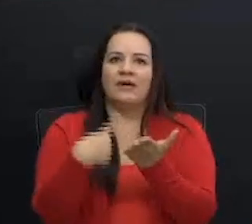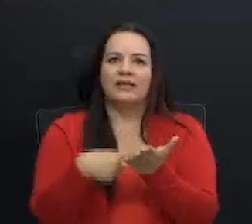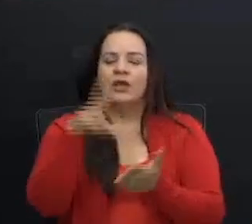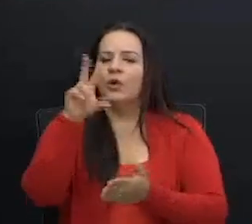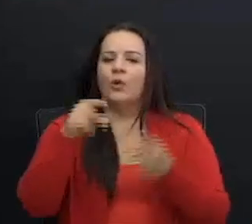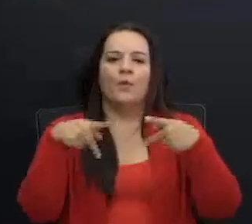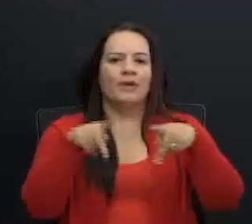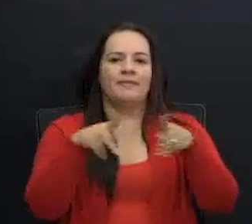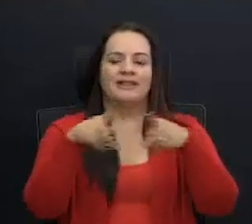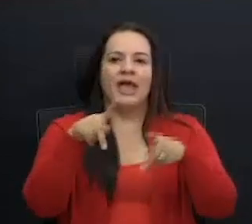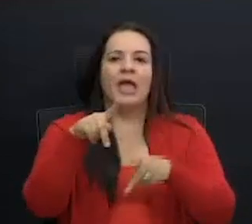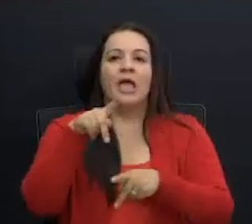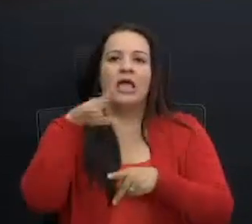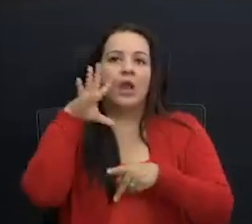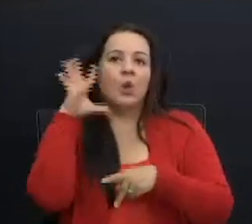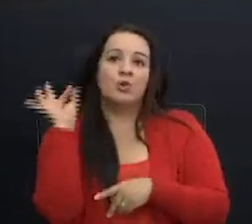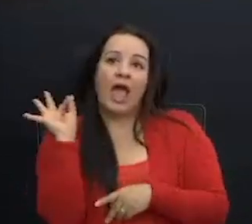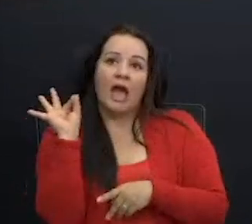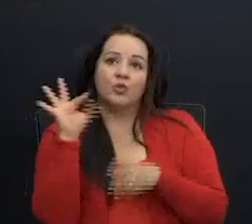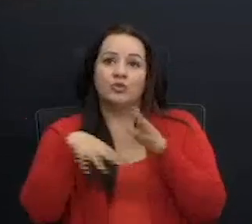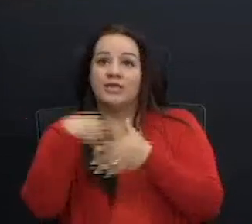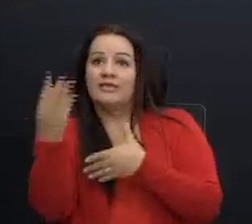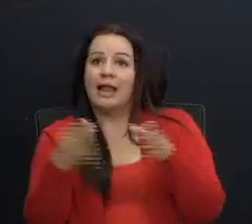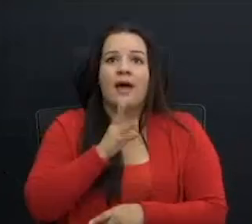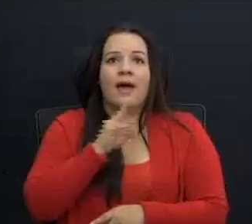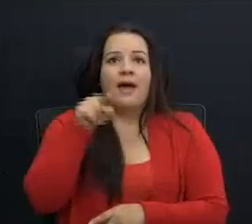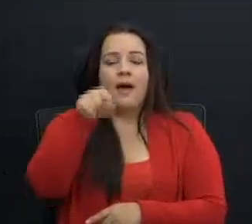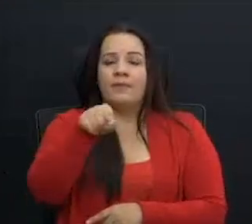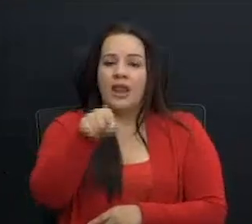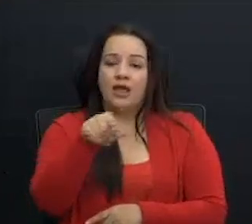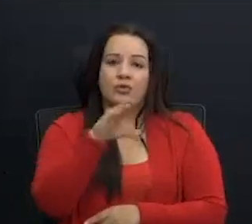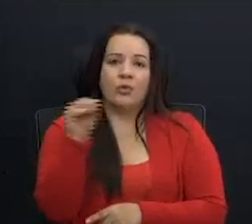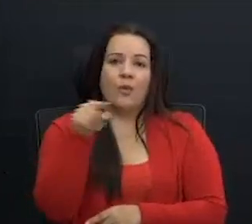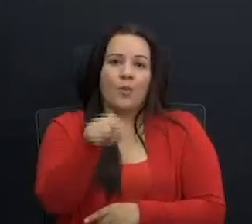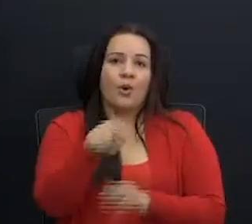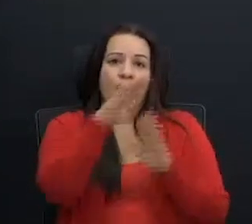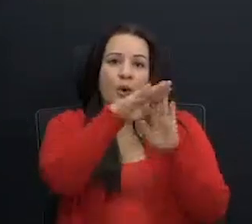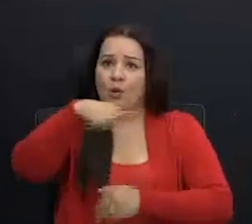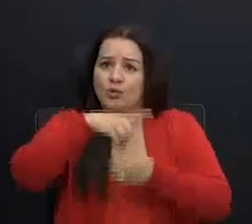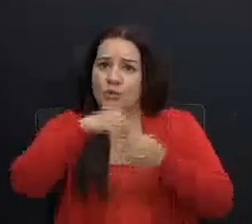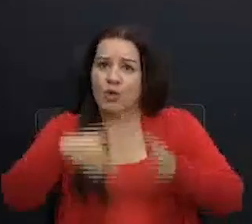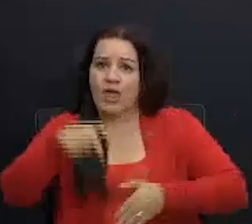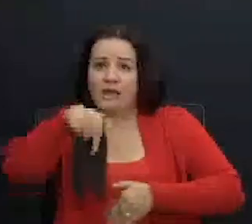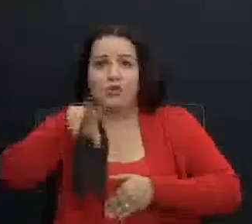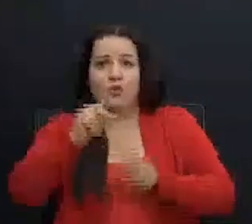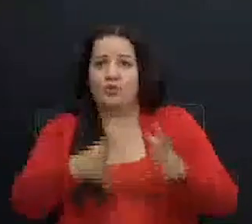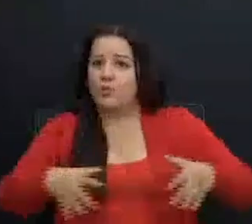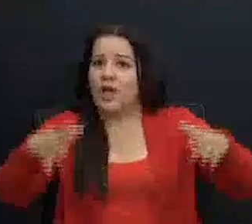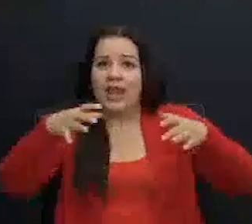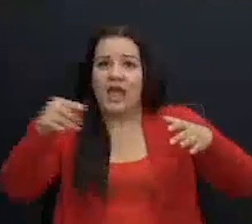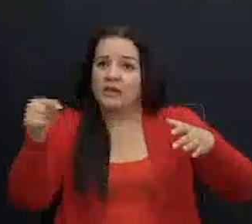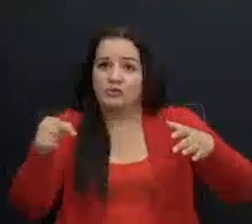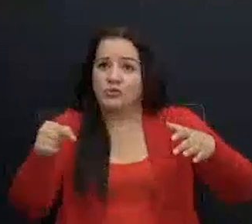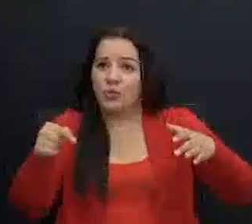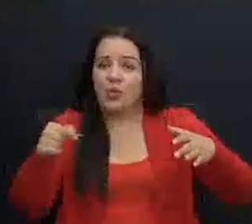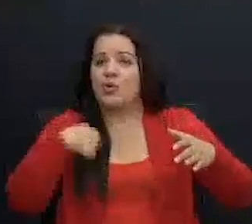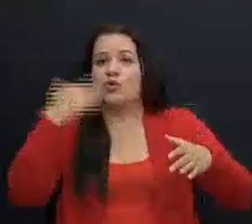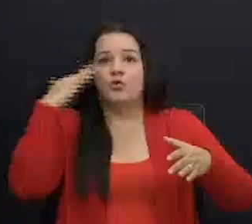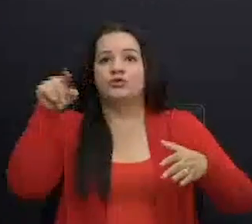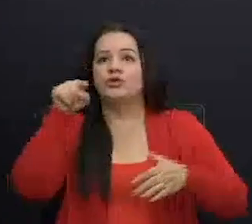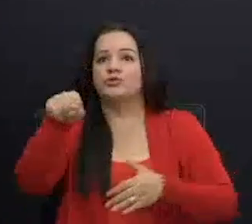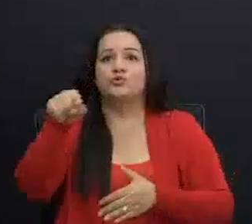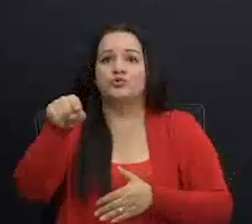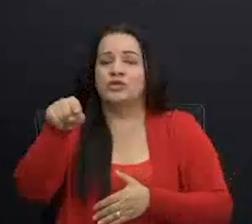que los gatos se salgan del canasto no hablando por el orden y así no tenemos que estar oyendo este circo. Yo no soy usted, compañera Zoyla, si se cree